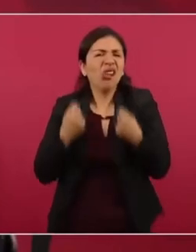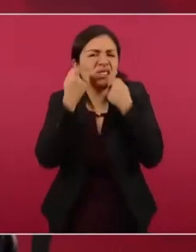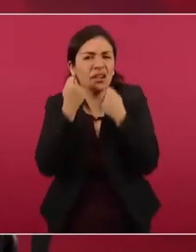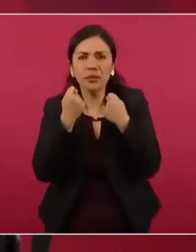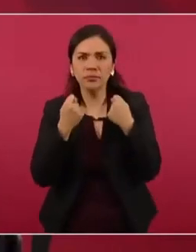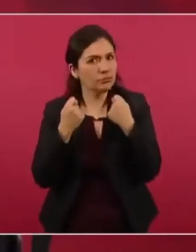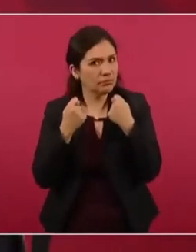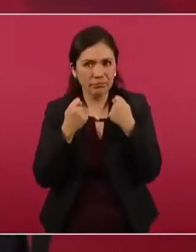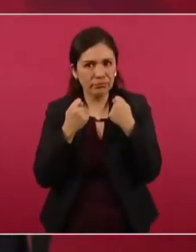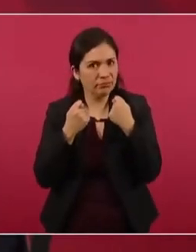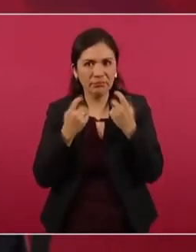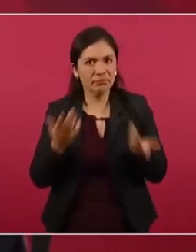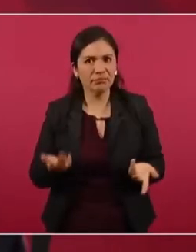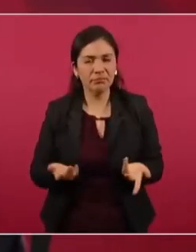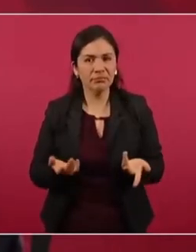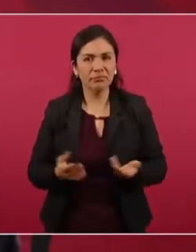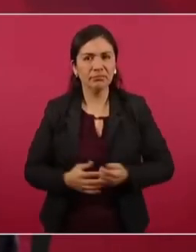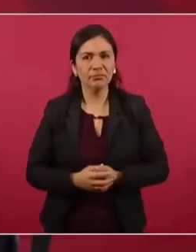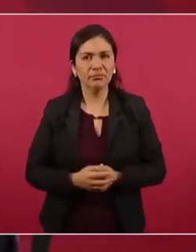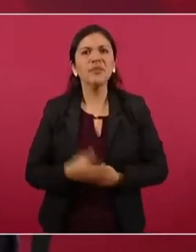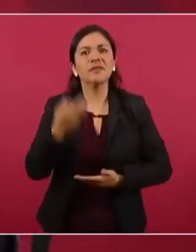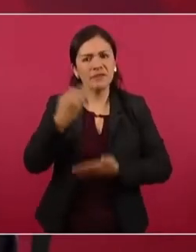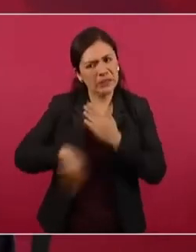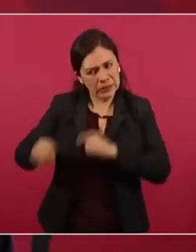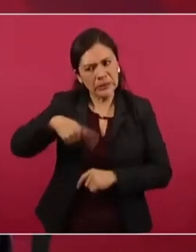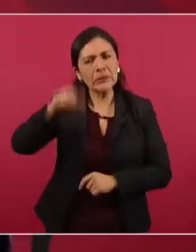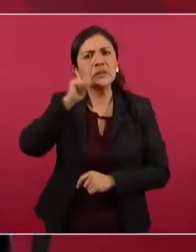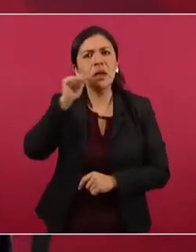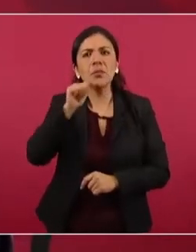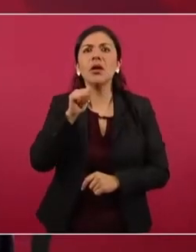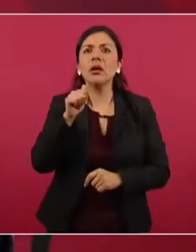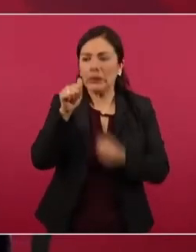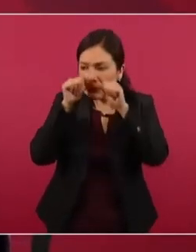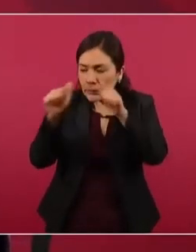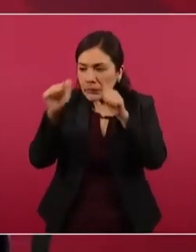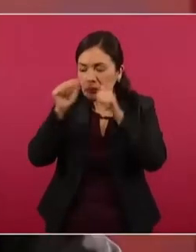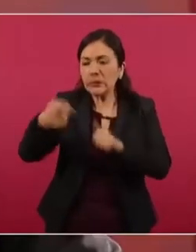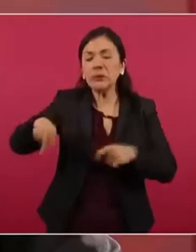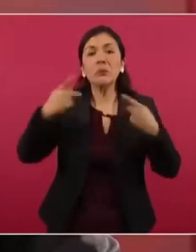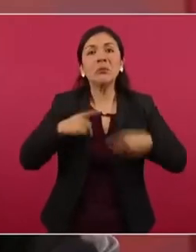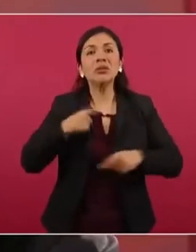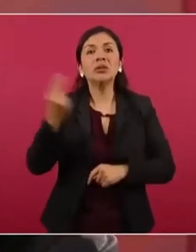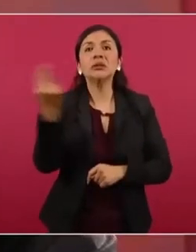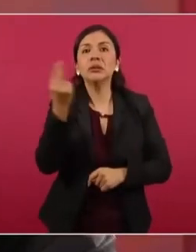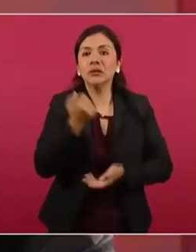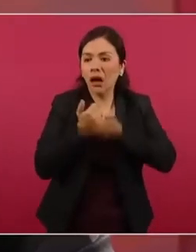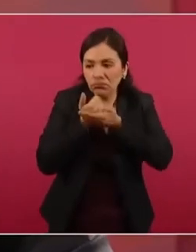voltear a ver al más necesitado.